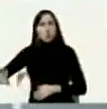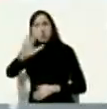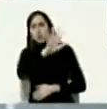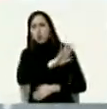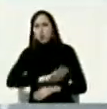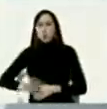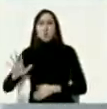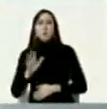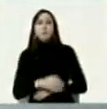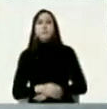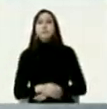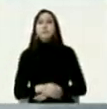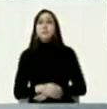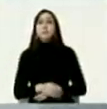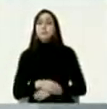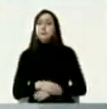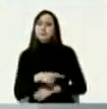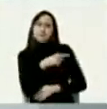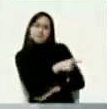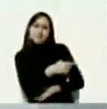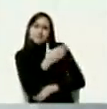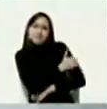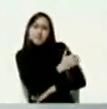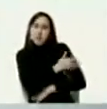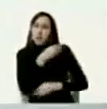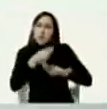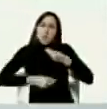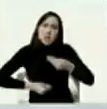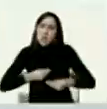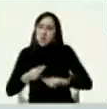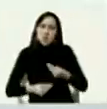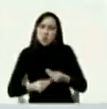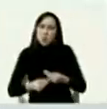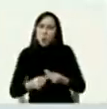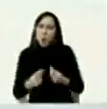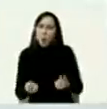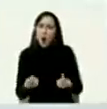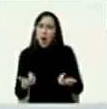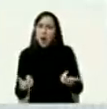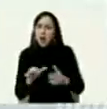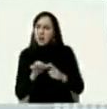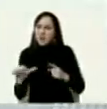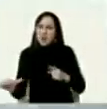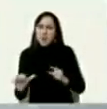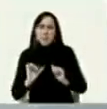que hizo la oposición de manera inmediata esa semana